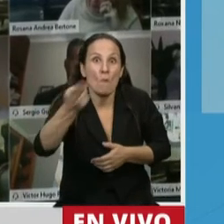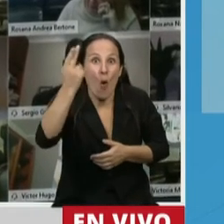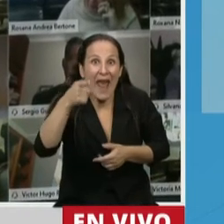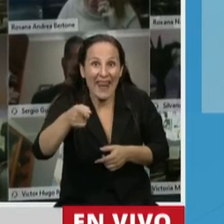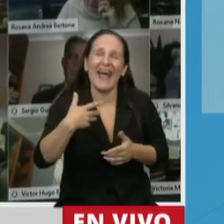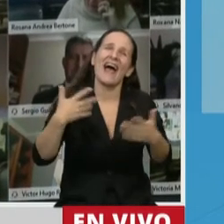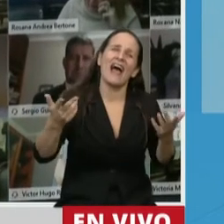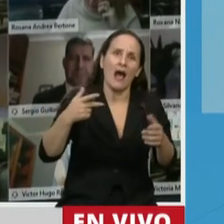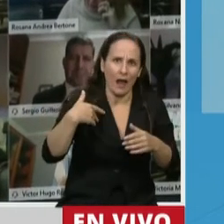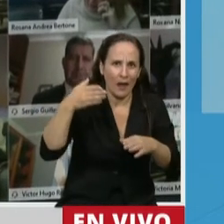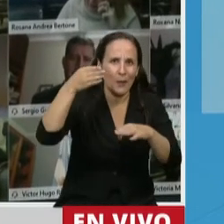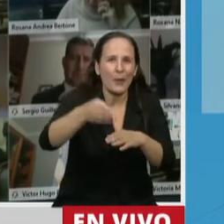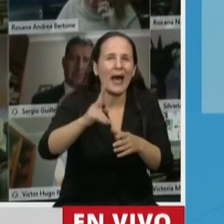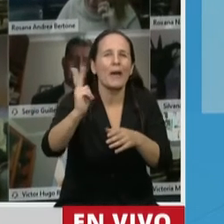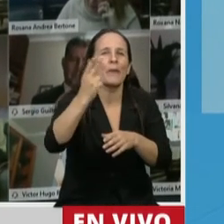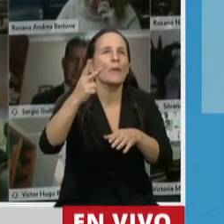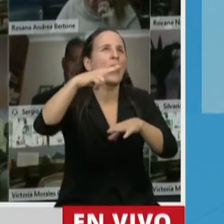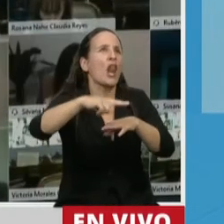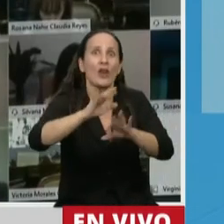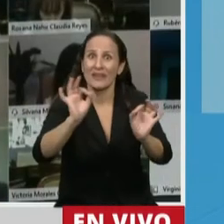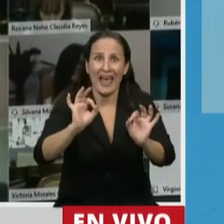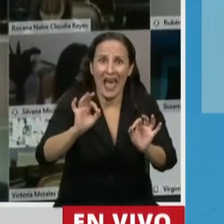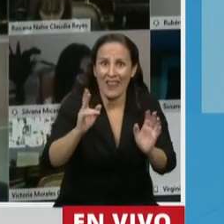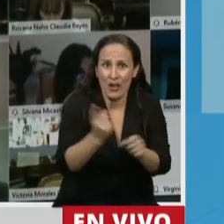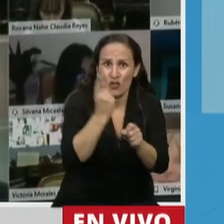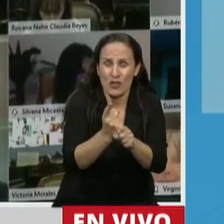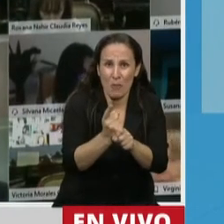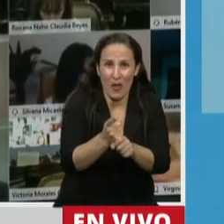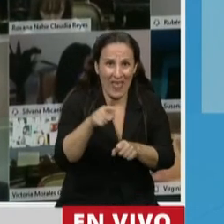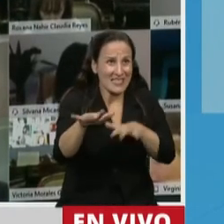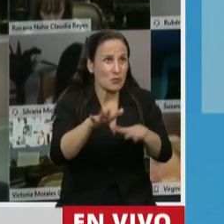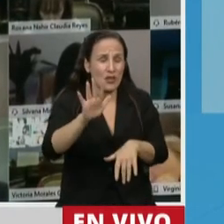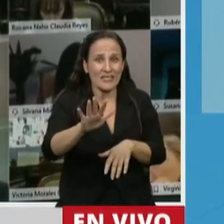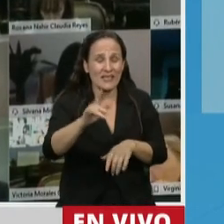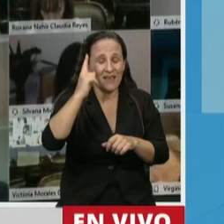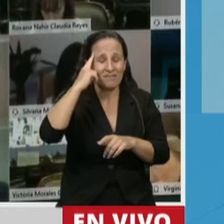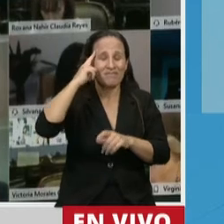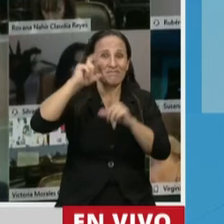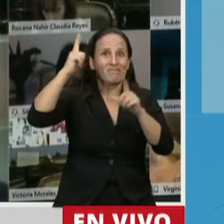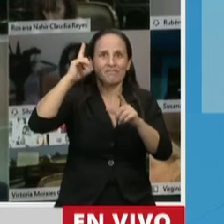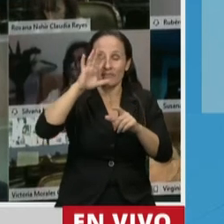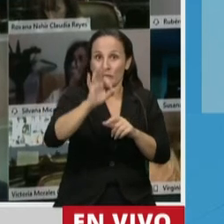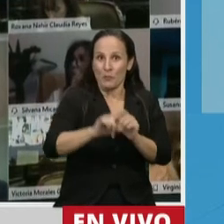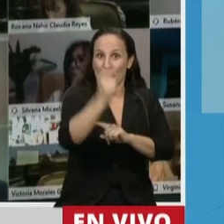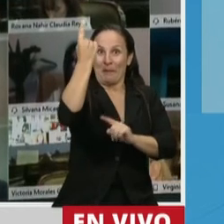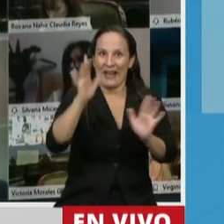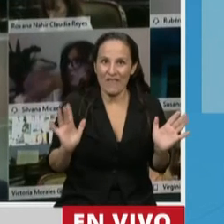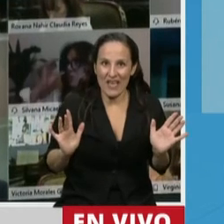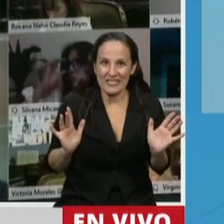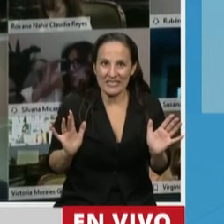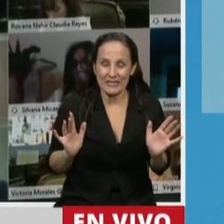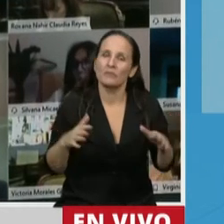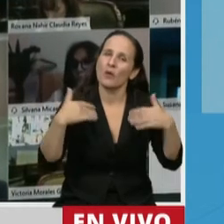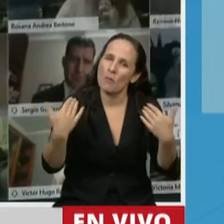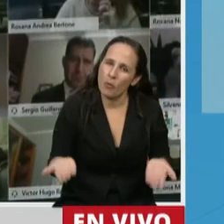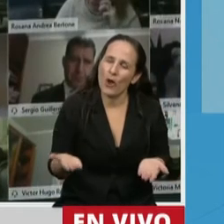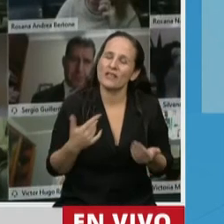igual a lo que conocíamos. Nunca imaginamos tener que enfrentar esta situación. Y por eso decimos que es heroico lo